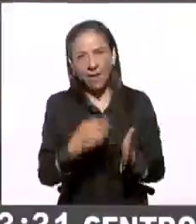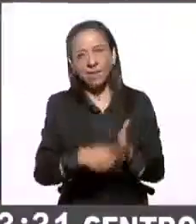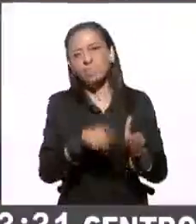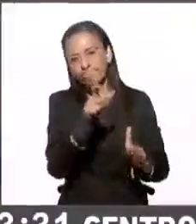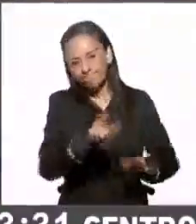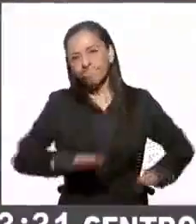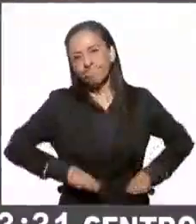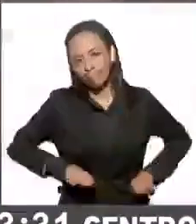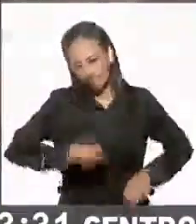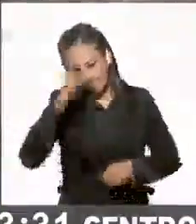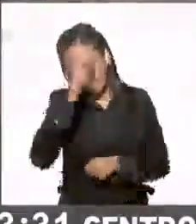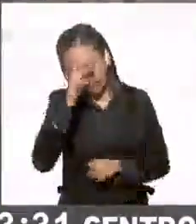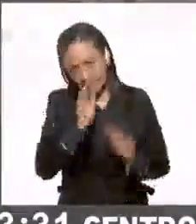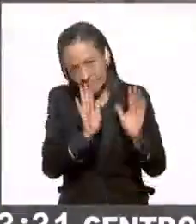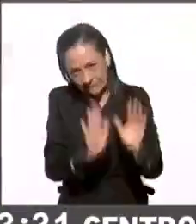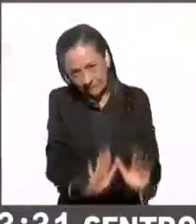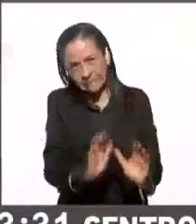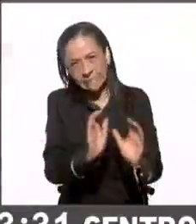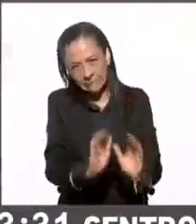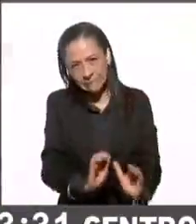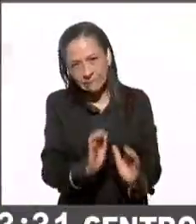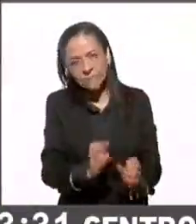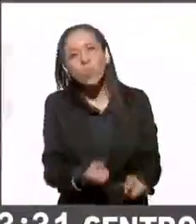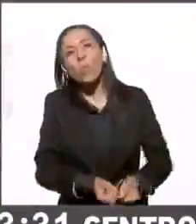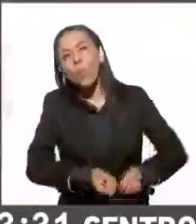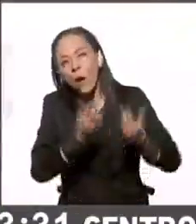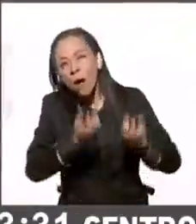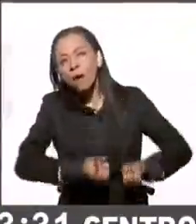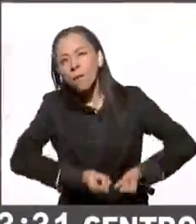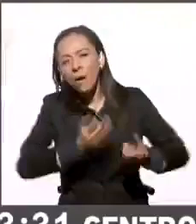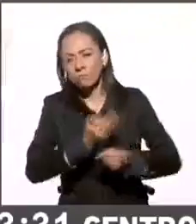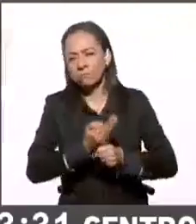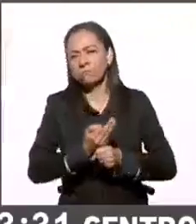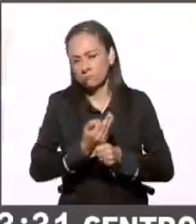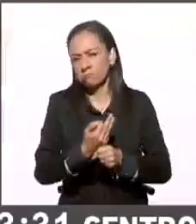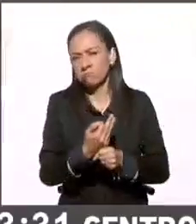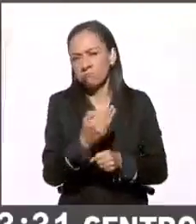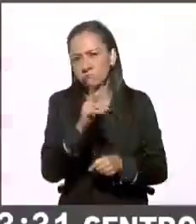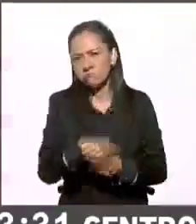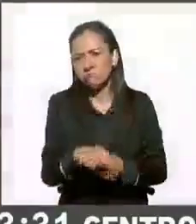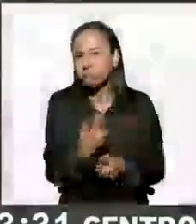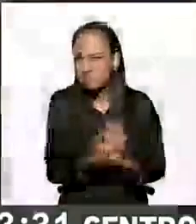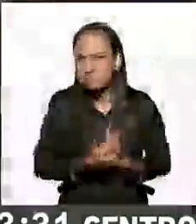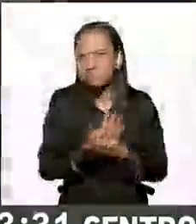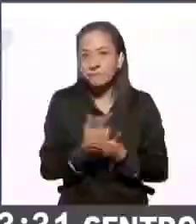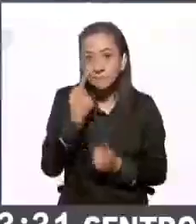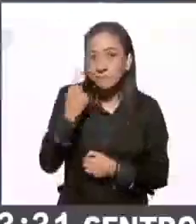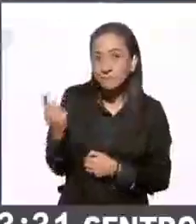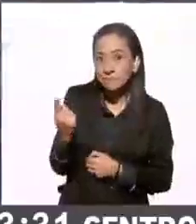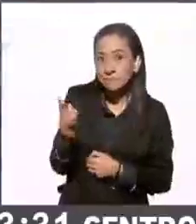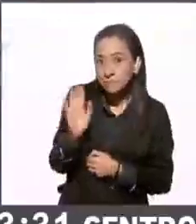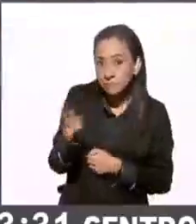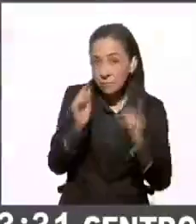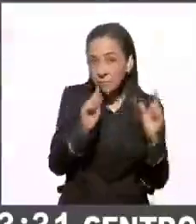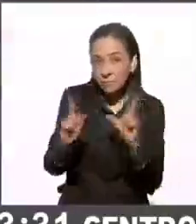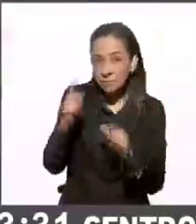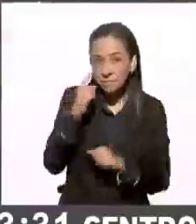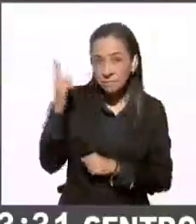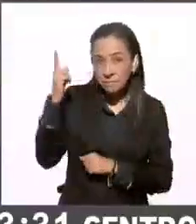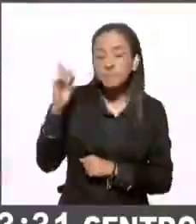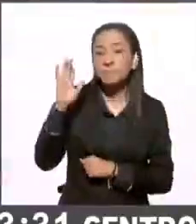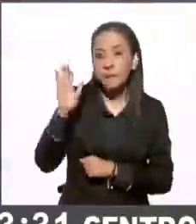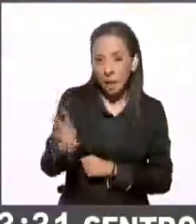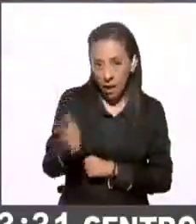estas cifras y obviamente esperar, mire estamos viendo, estamos viendo Mariana Carlos que ya se ha, pues ya se ha